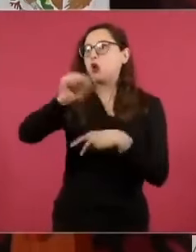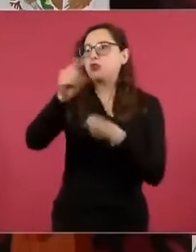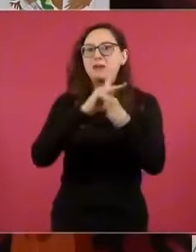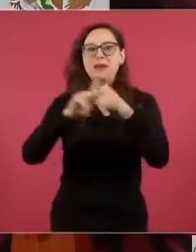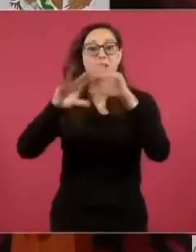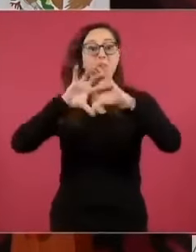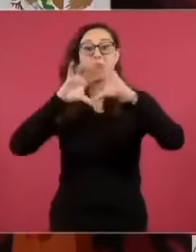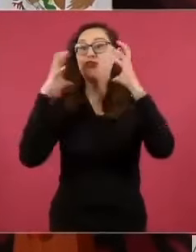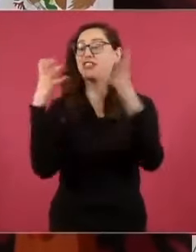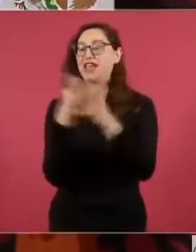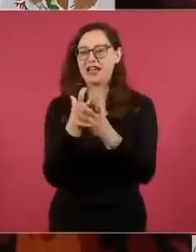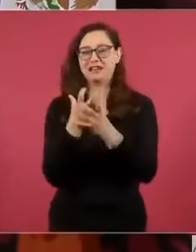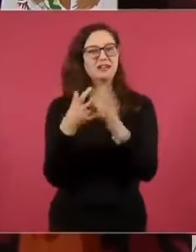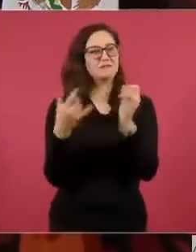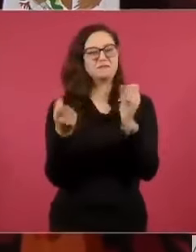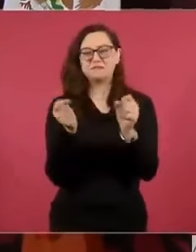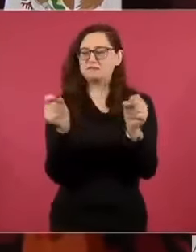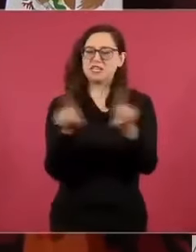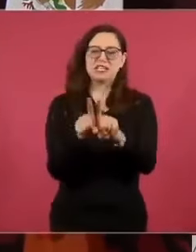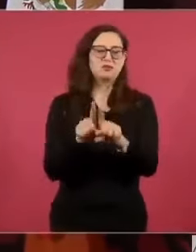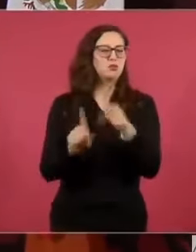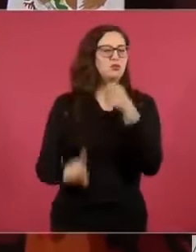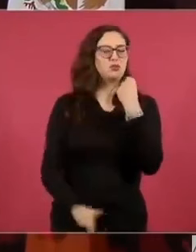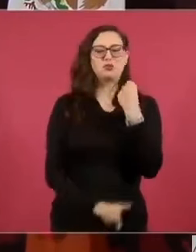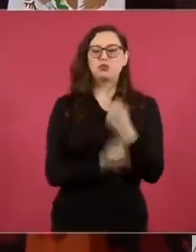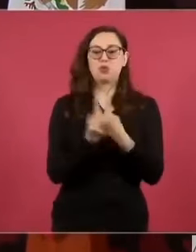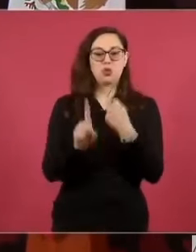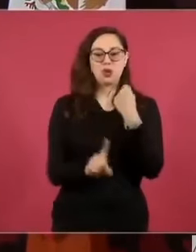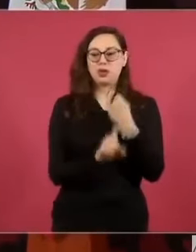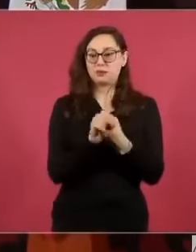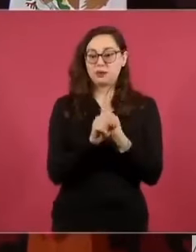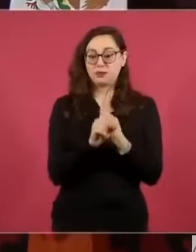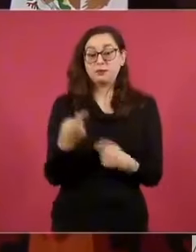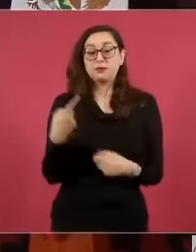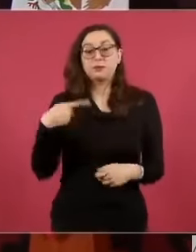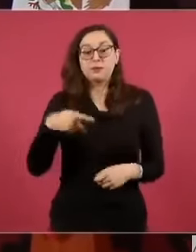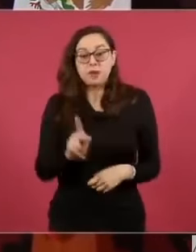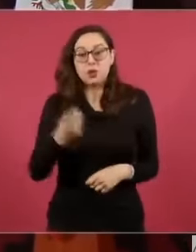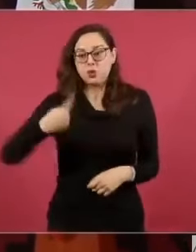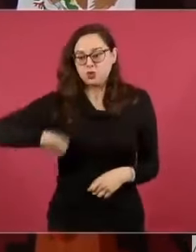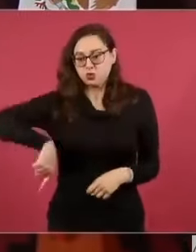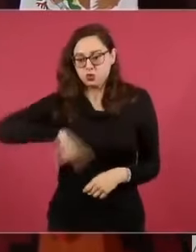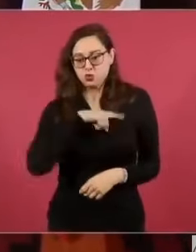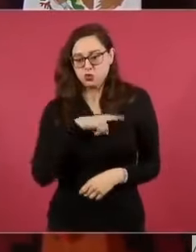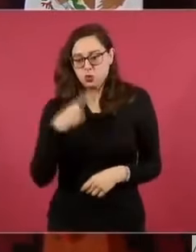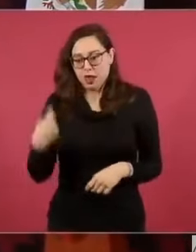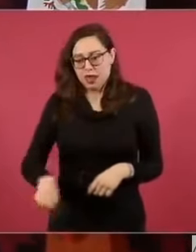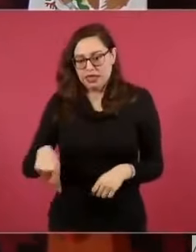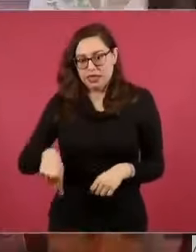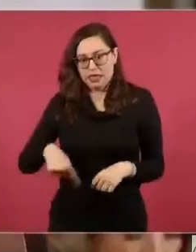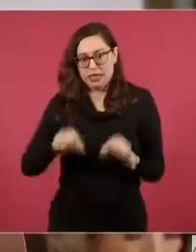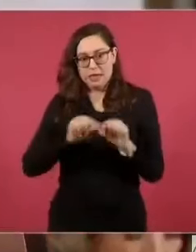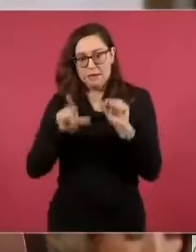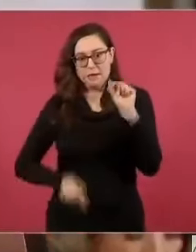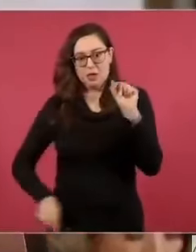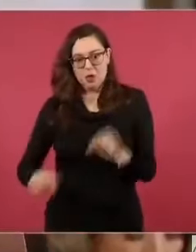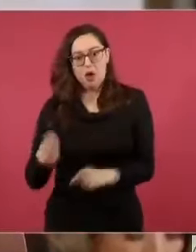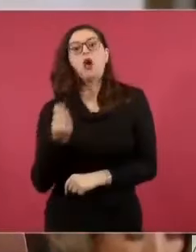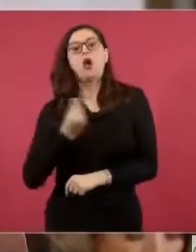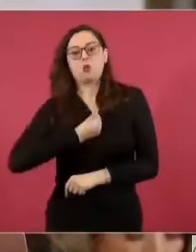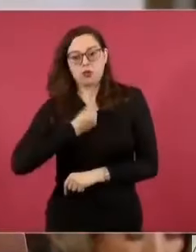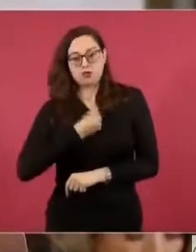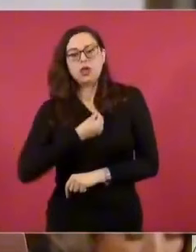nosotros podemos resistir un poco más